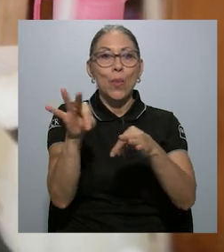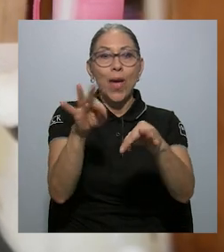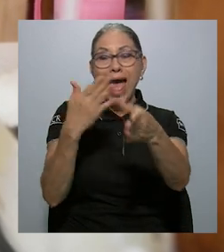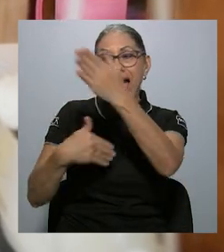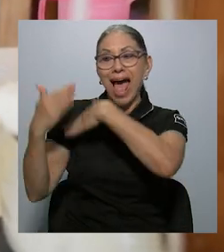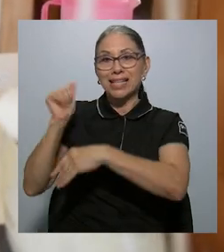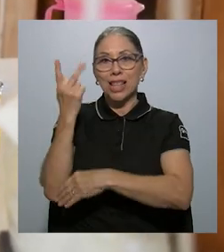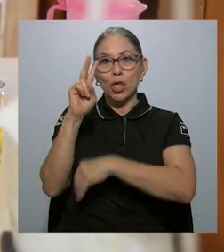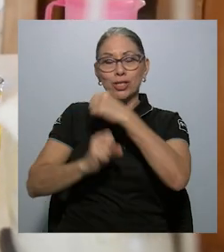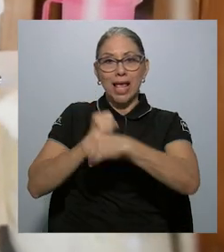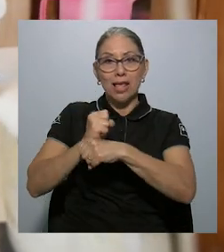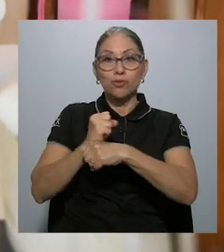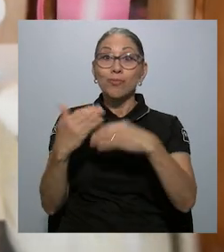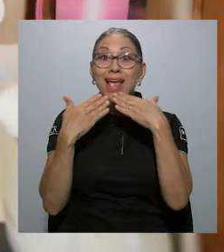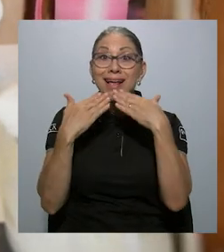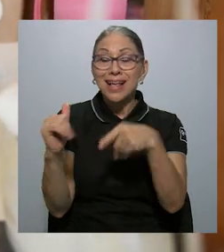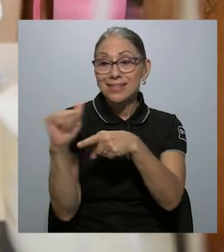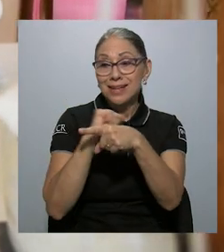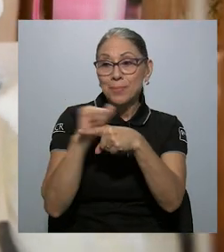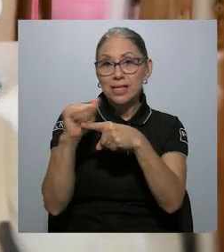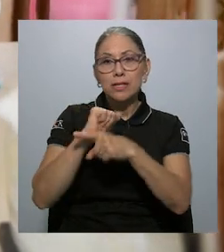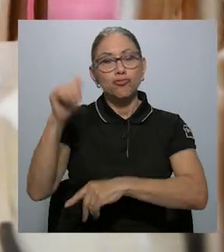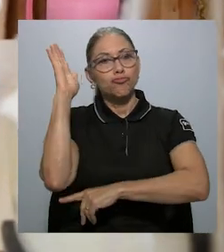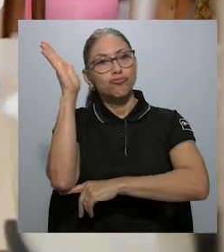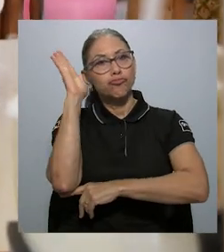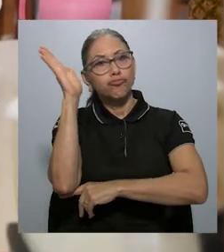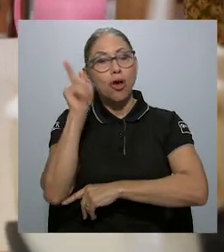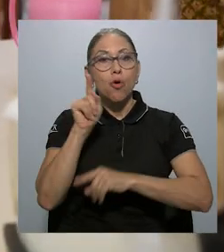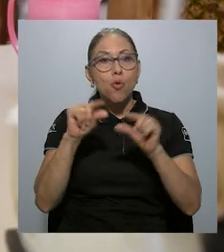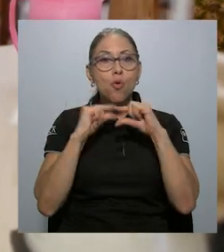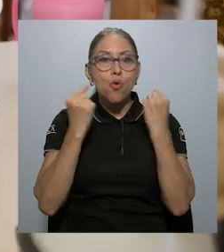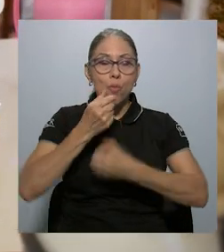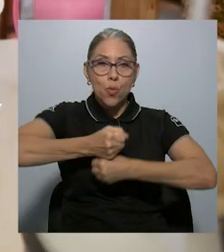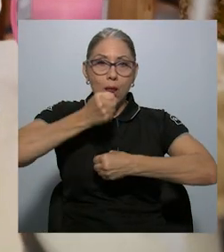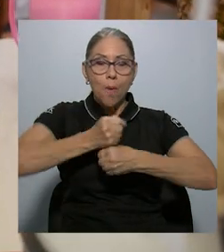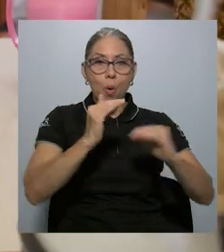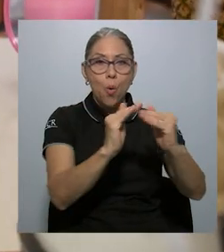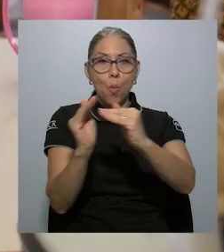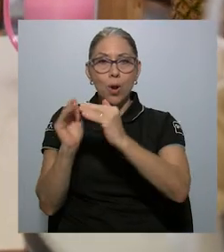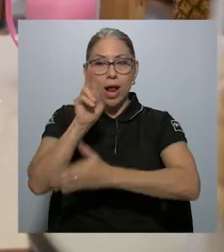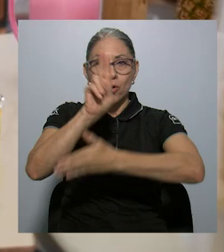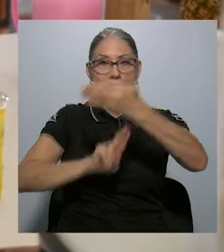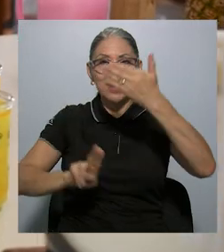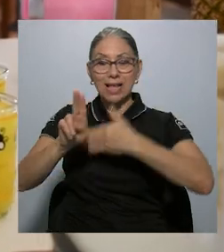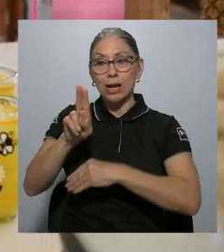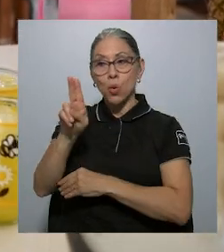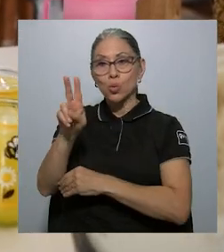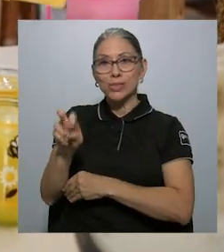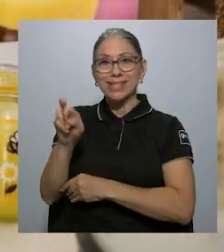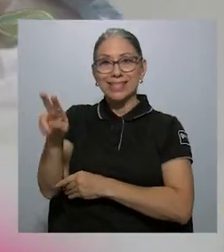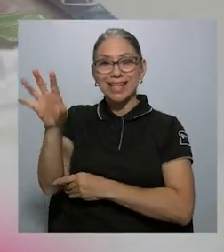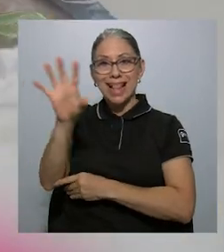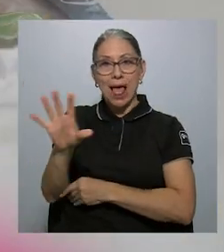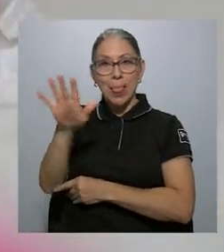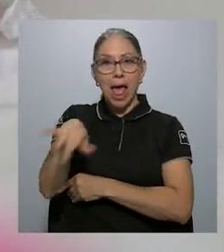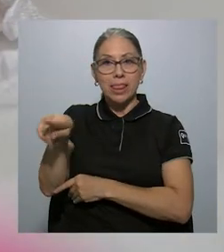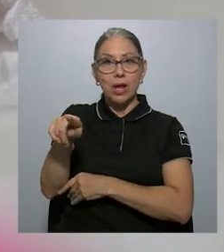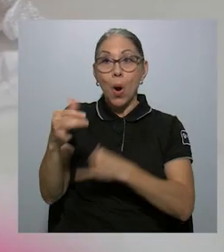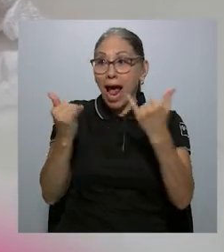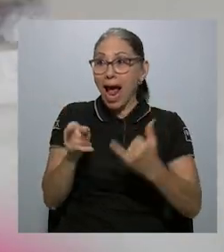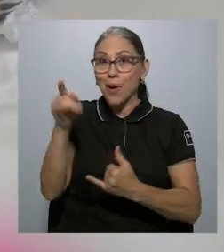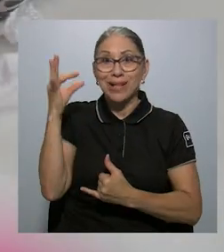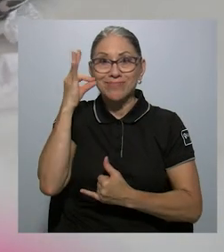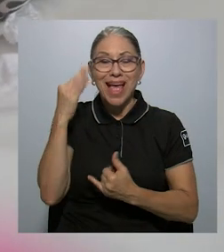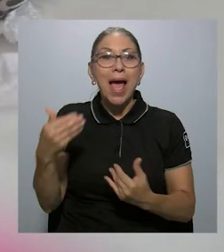años. Gracias a las capacitaciones y charlas de un grupo de trabajo comunal universitario de la sede del Atlántico, ella